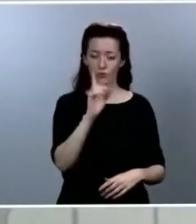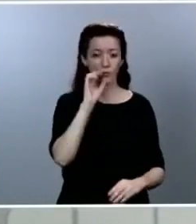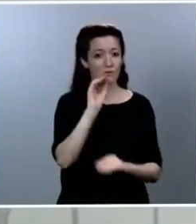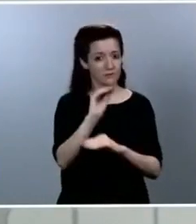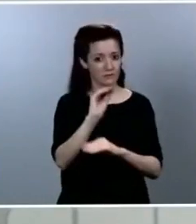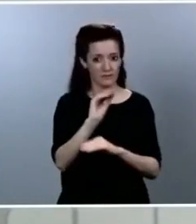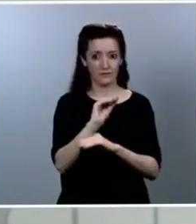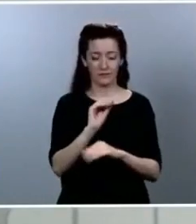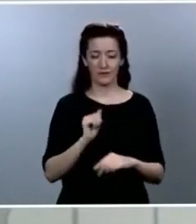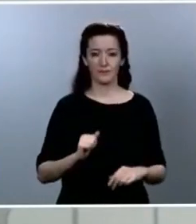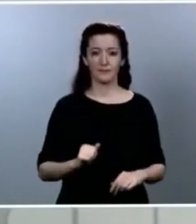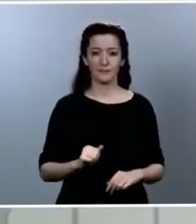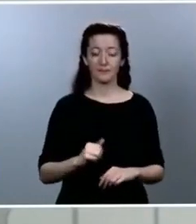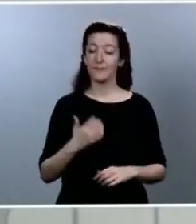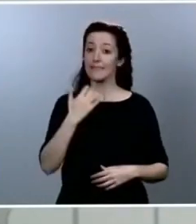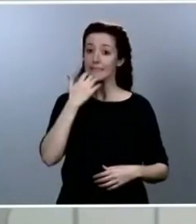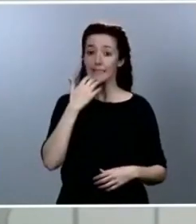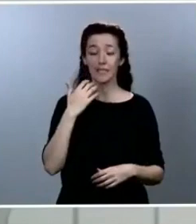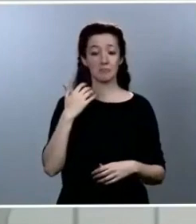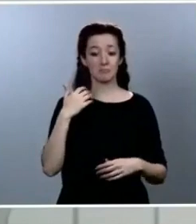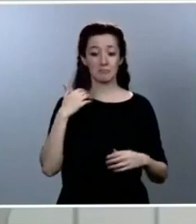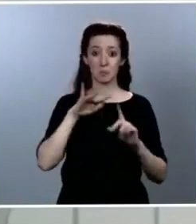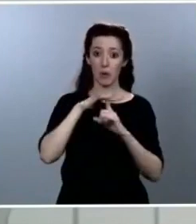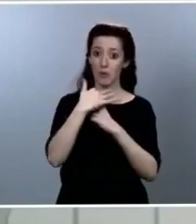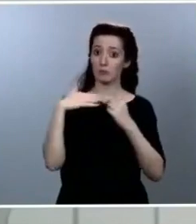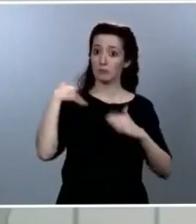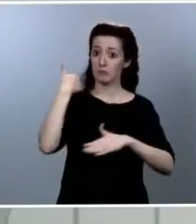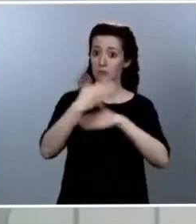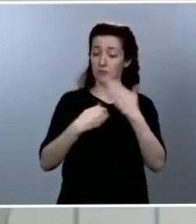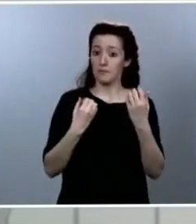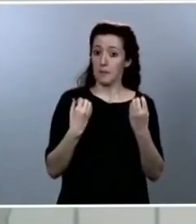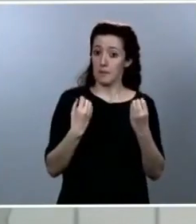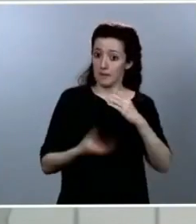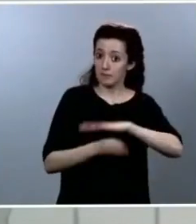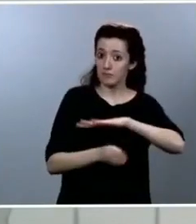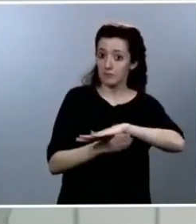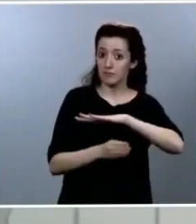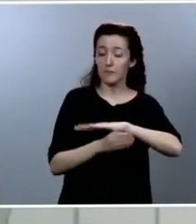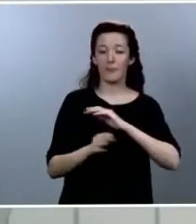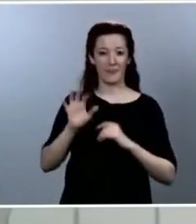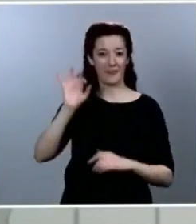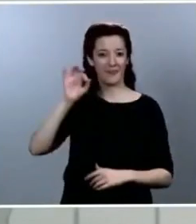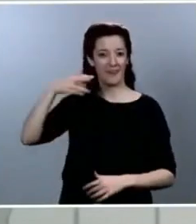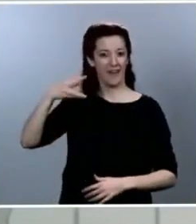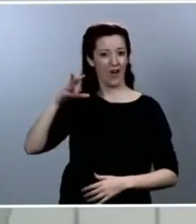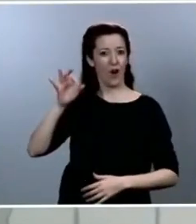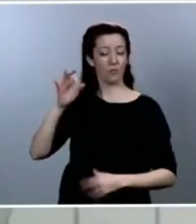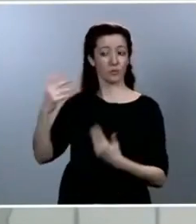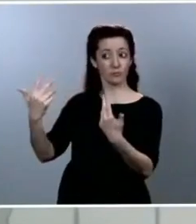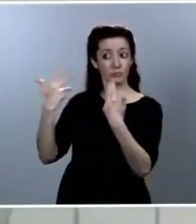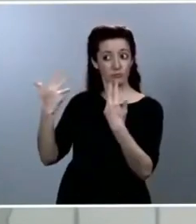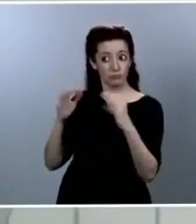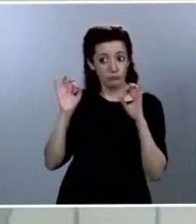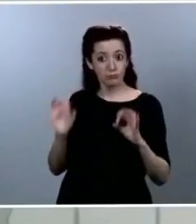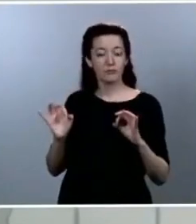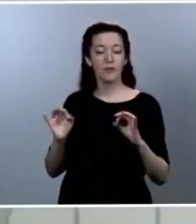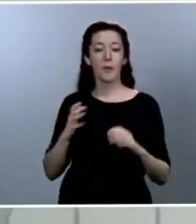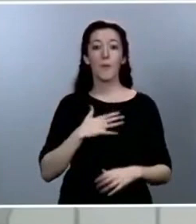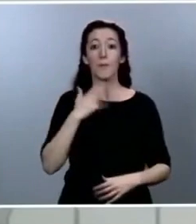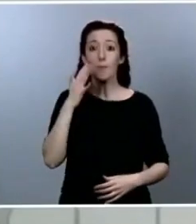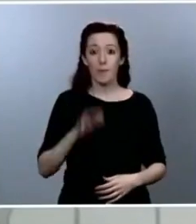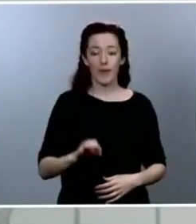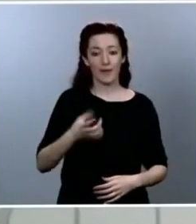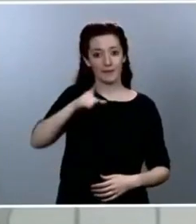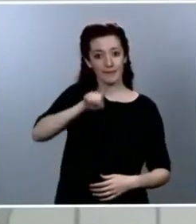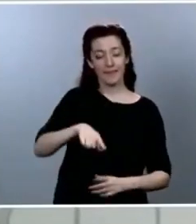y si cumplimos las condiciones marcadas por la Organización Mundial de la Salud ya entrado mayo, podemos plantearnos el inicio